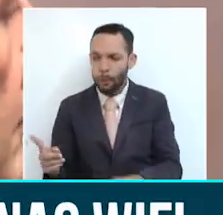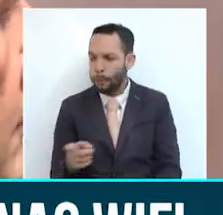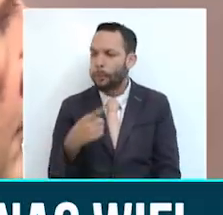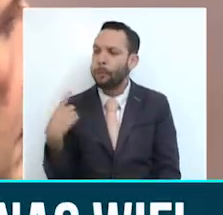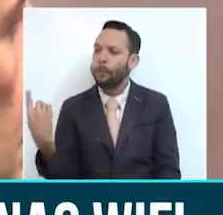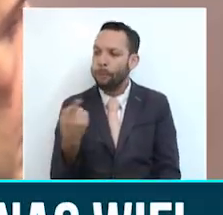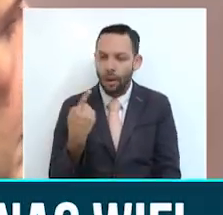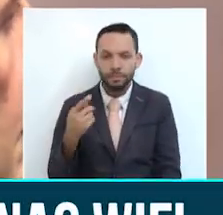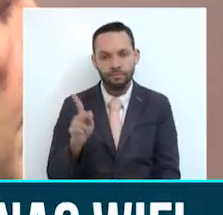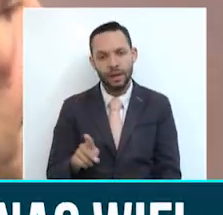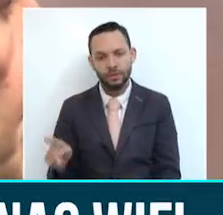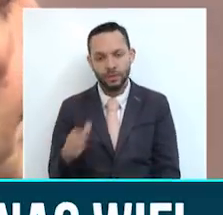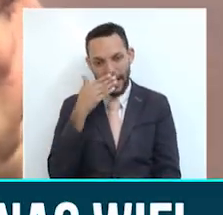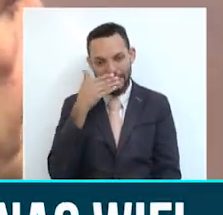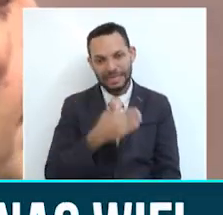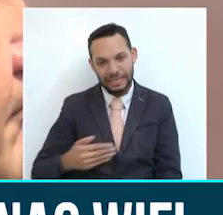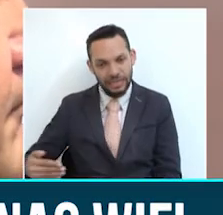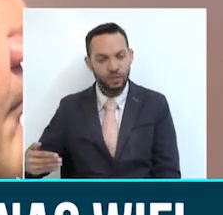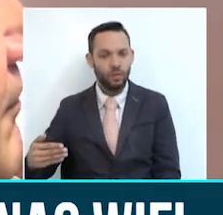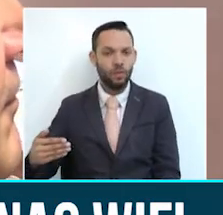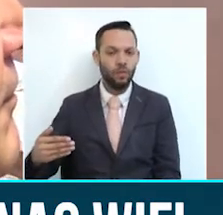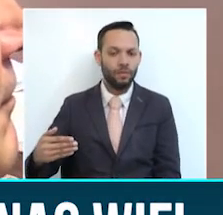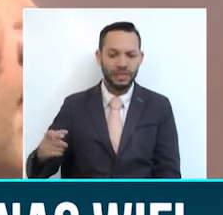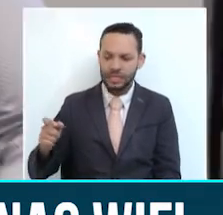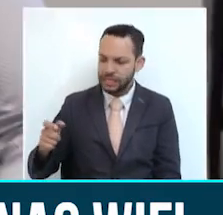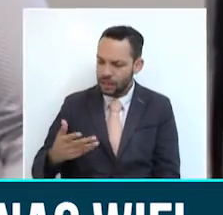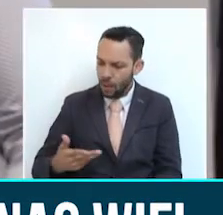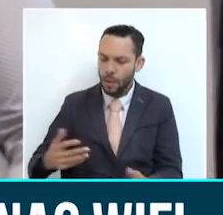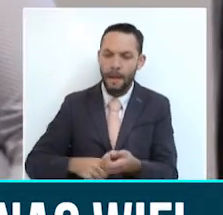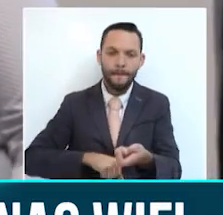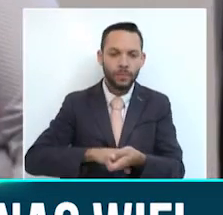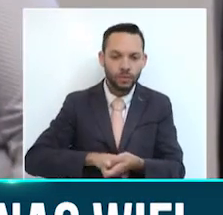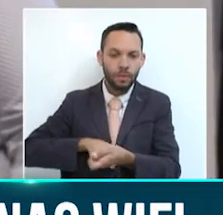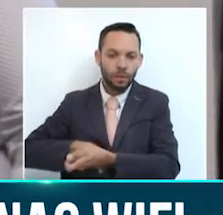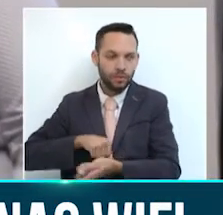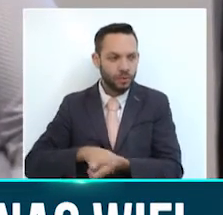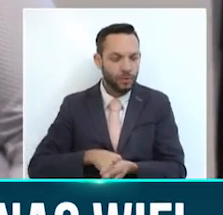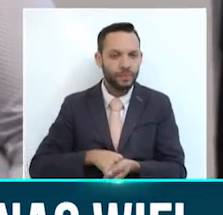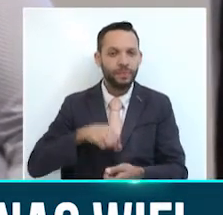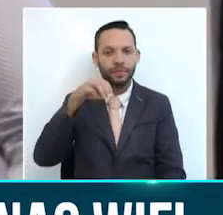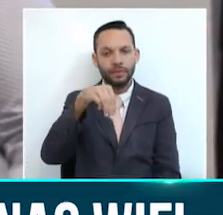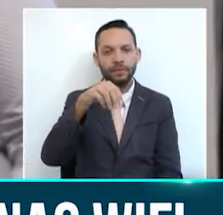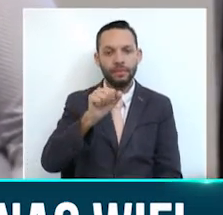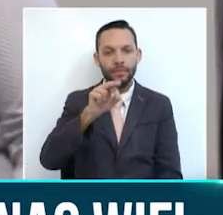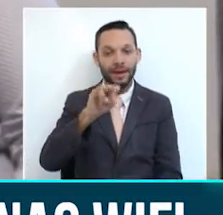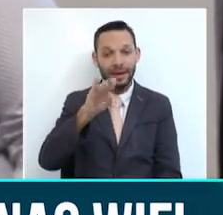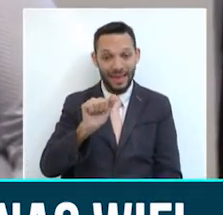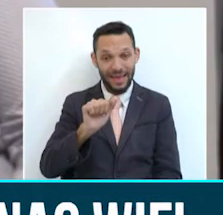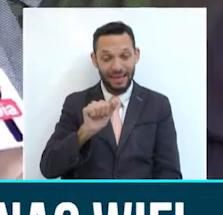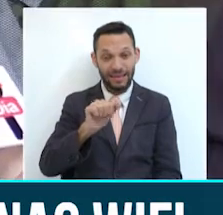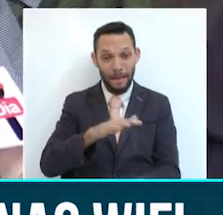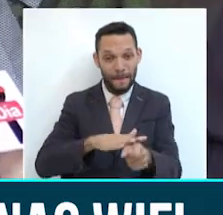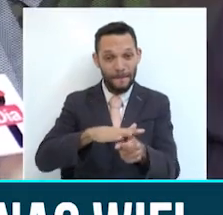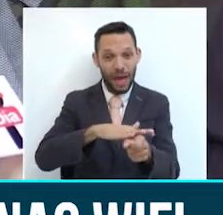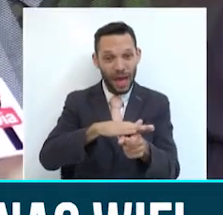pero especialmente para los niños que más lo necesitan. En la mayoría están los padres de familia